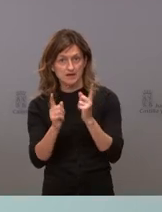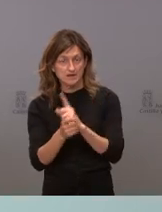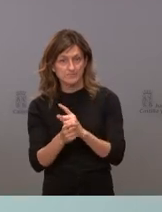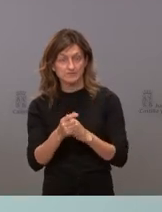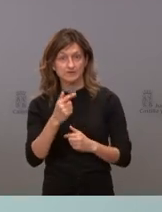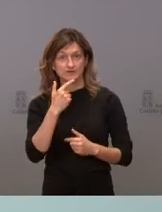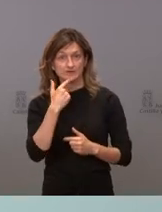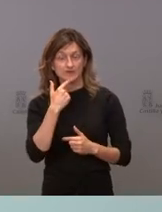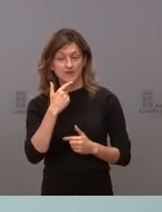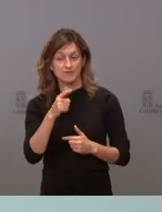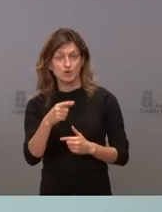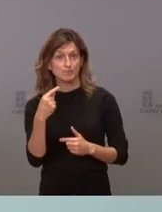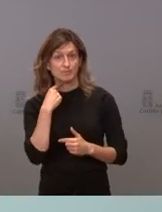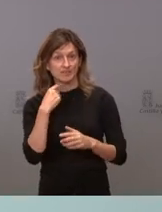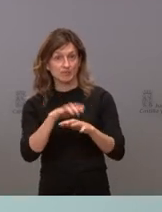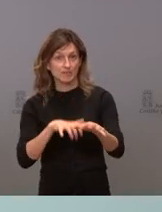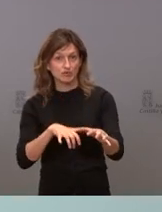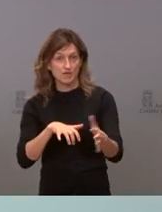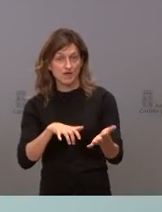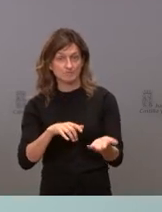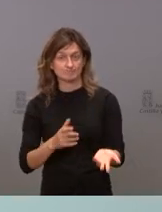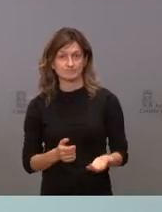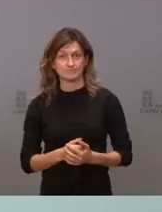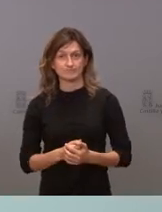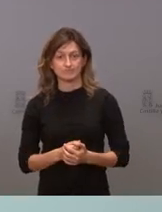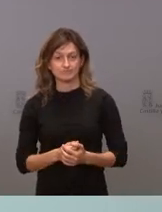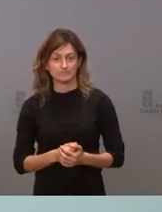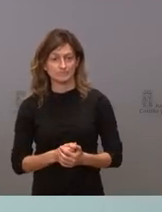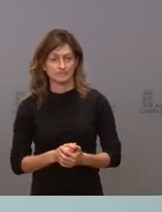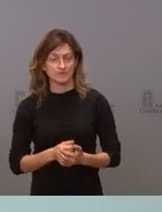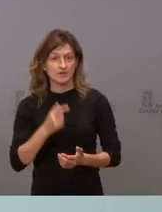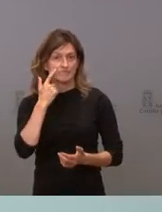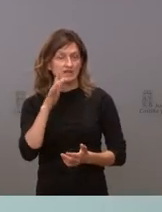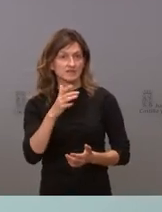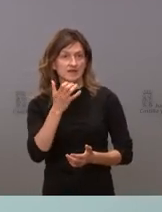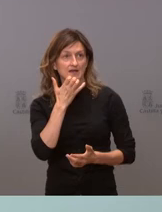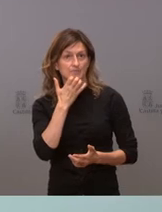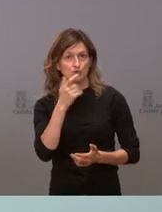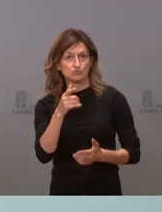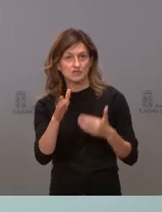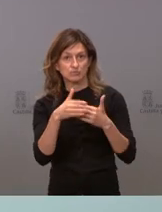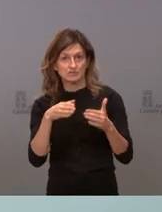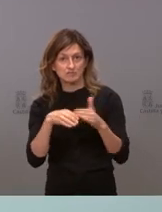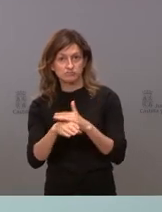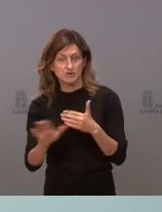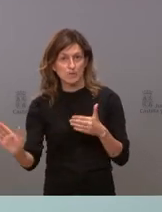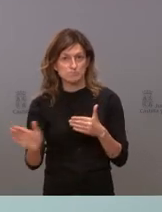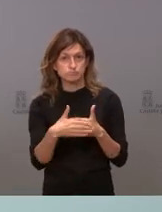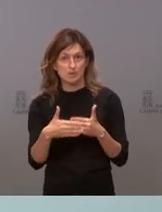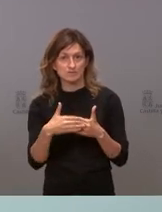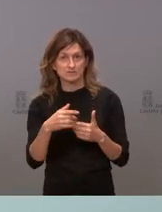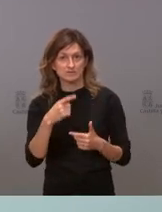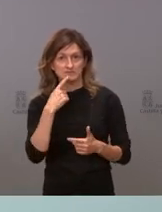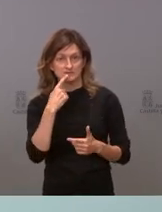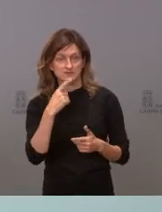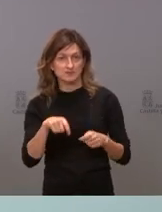bueno, es que han perdido la mayoría. Mire, esto es como si usted intenta atravesar una puerta, le dan un portazo, le saltan los dientes y dice,